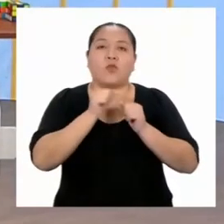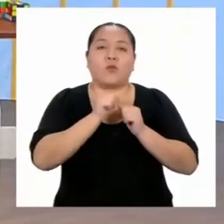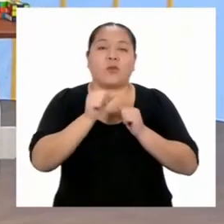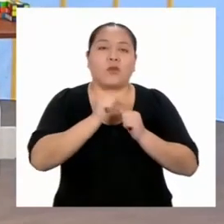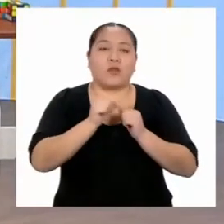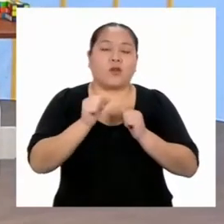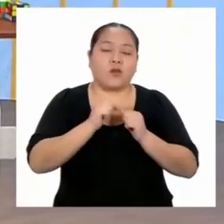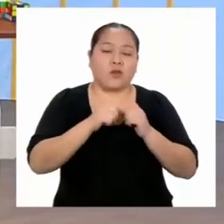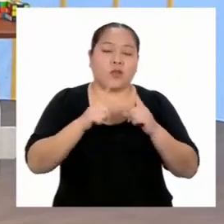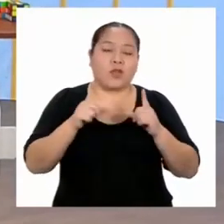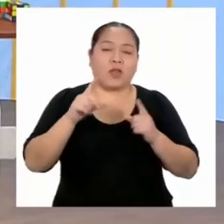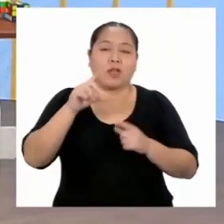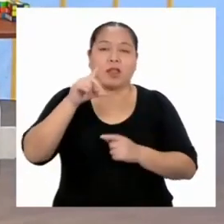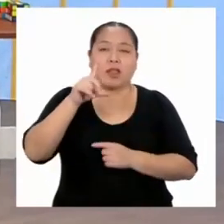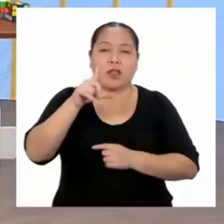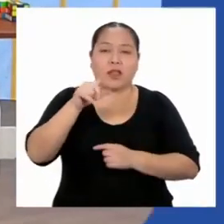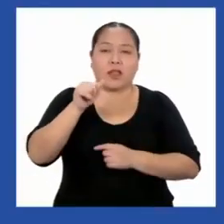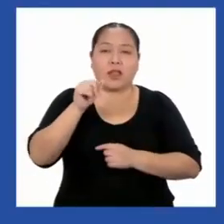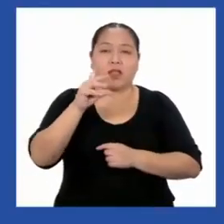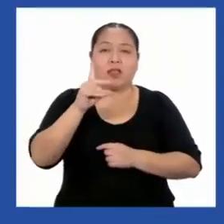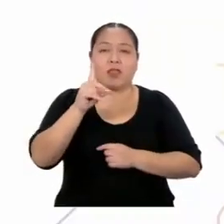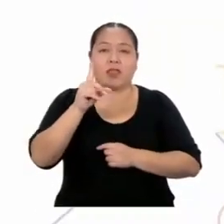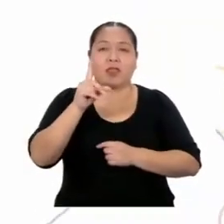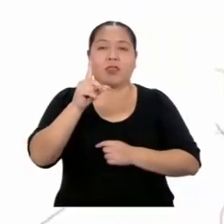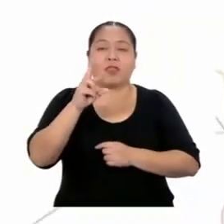ladrillos a utilizar.